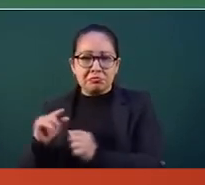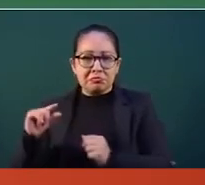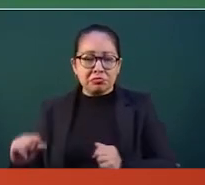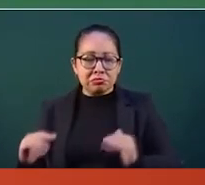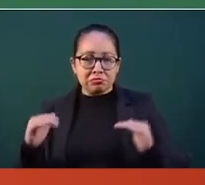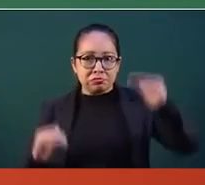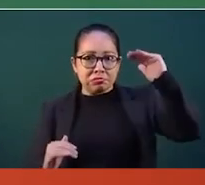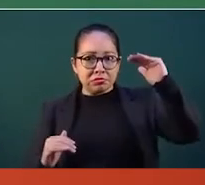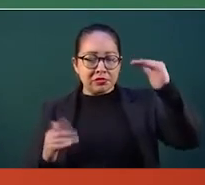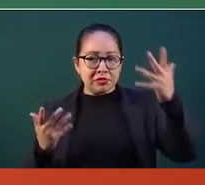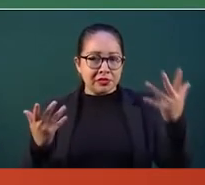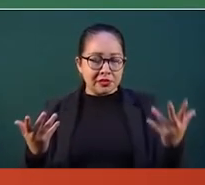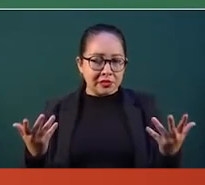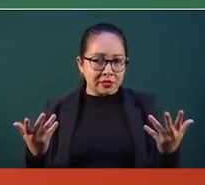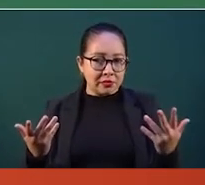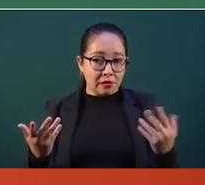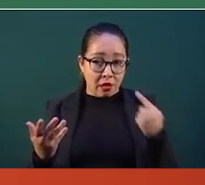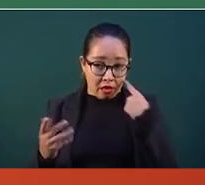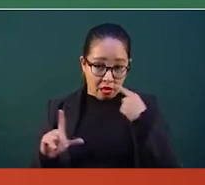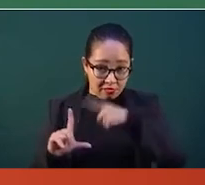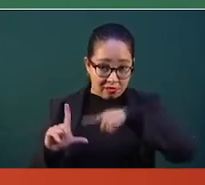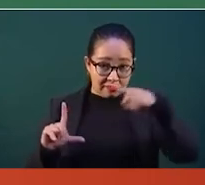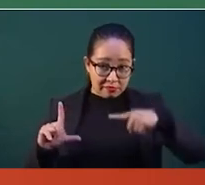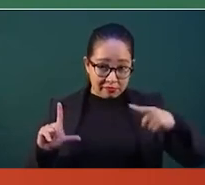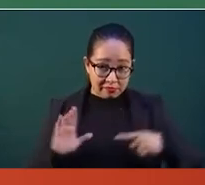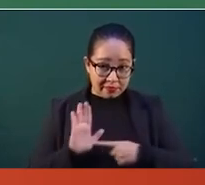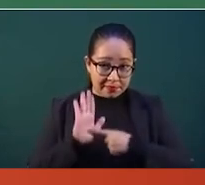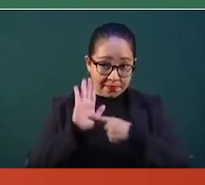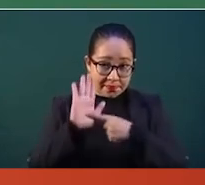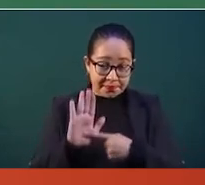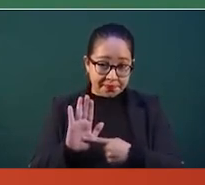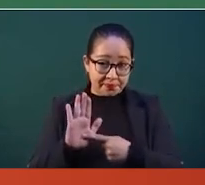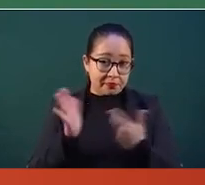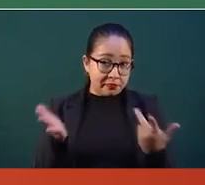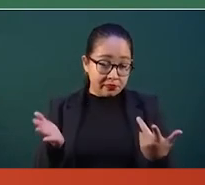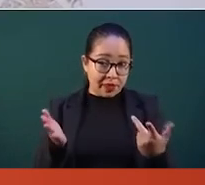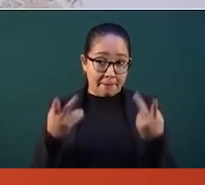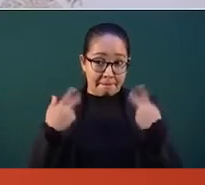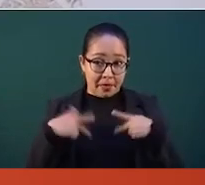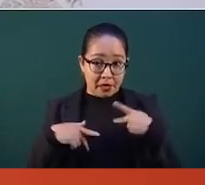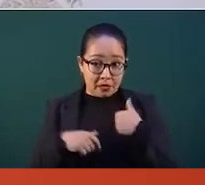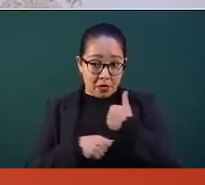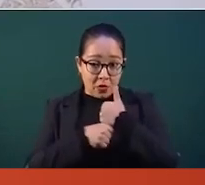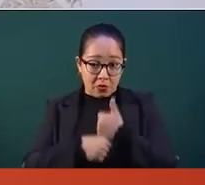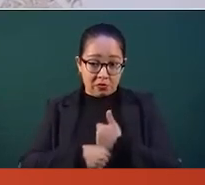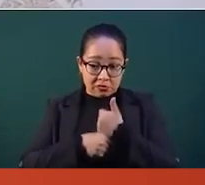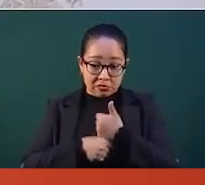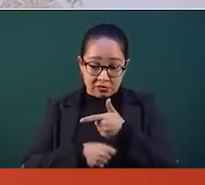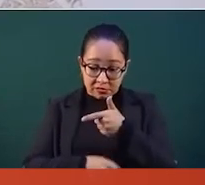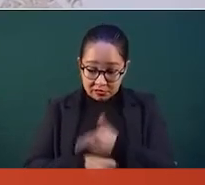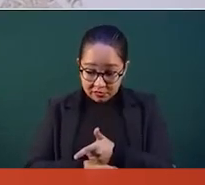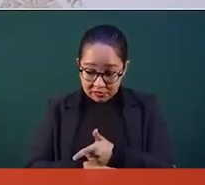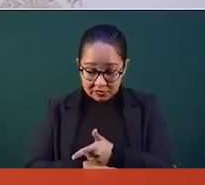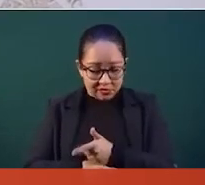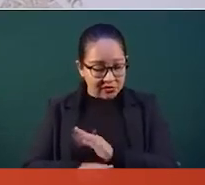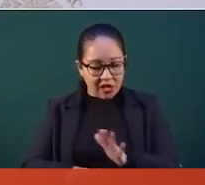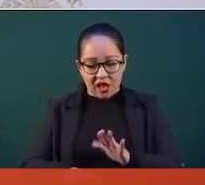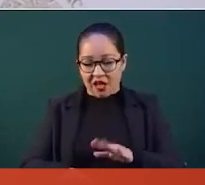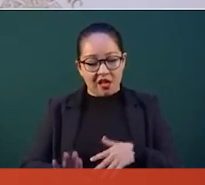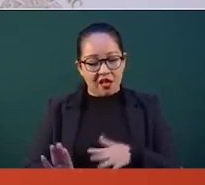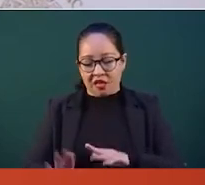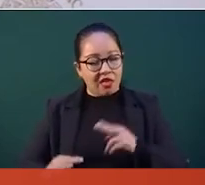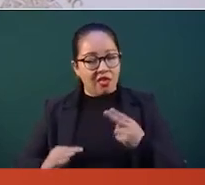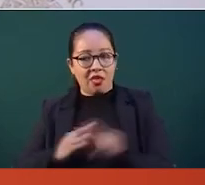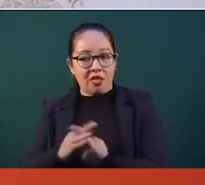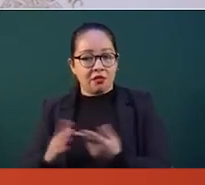que a los heridos los remataban. Eso se